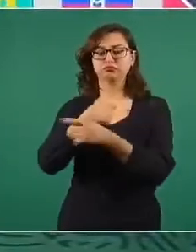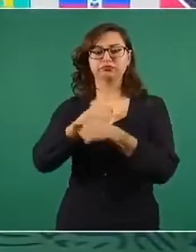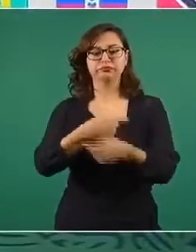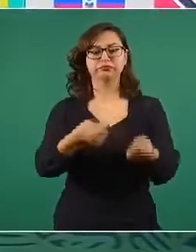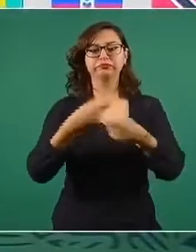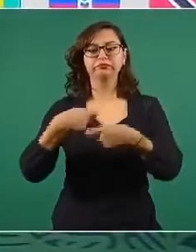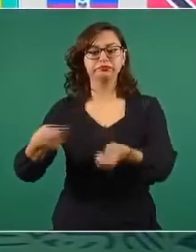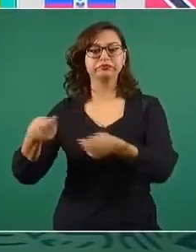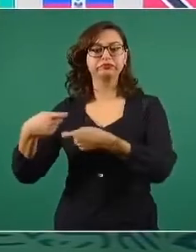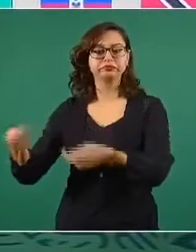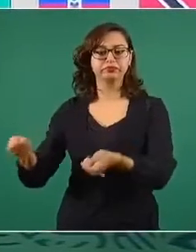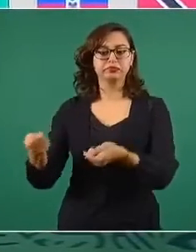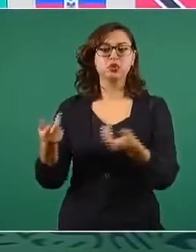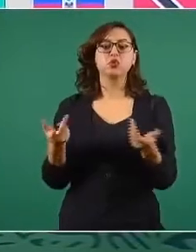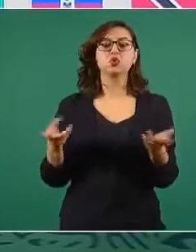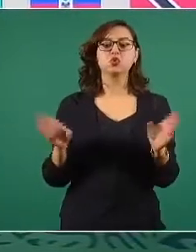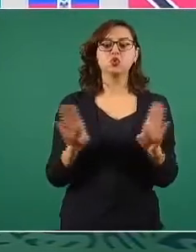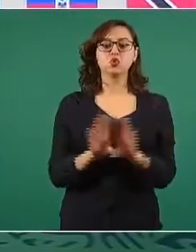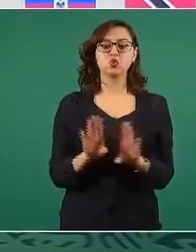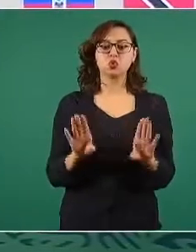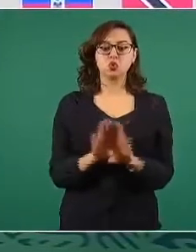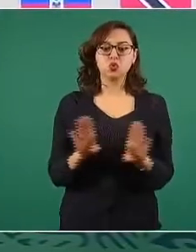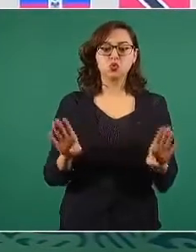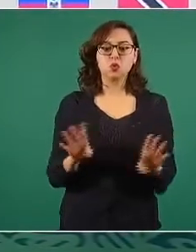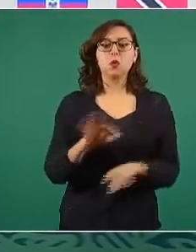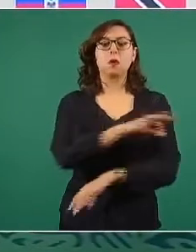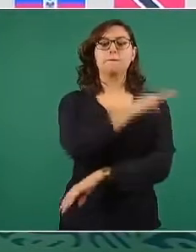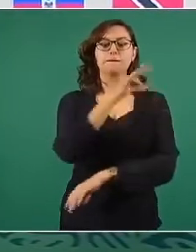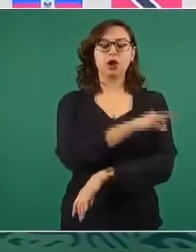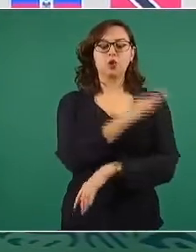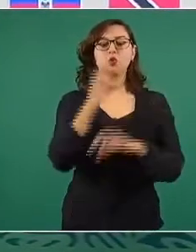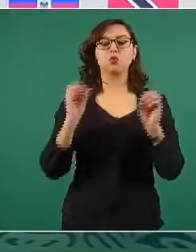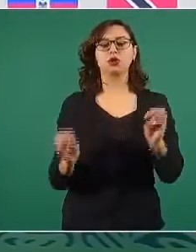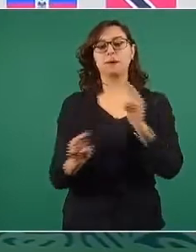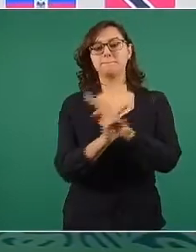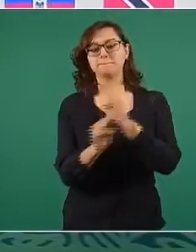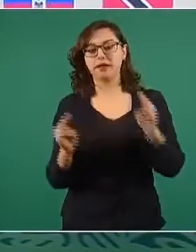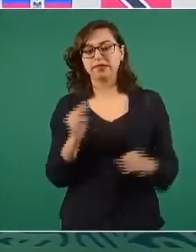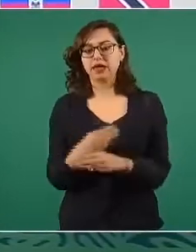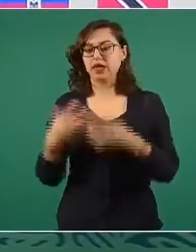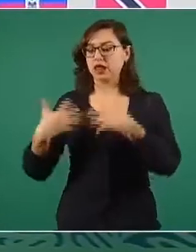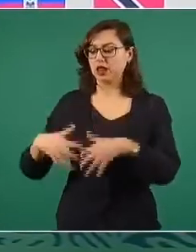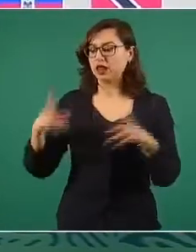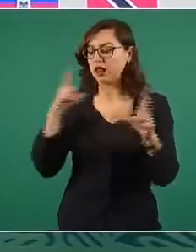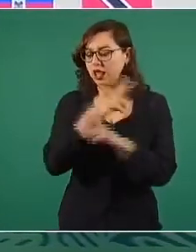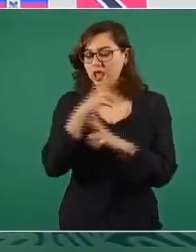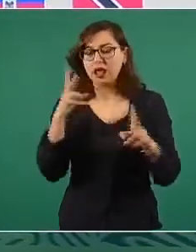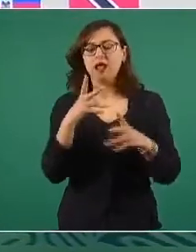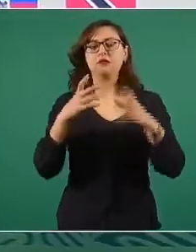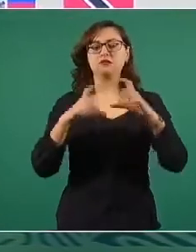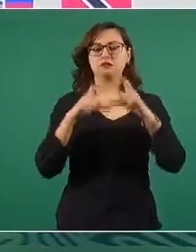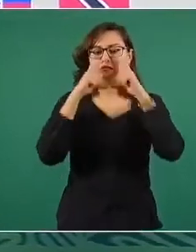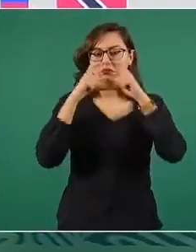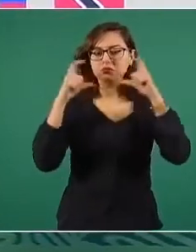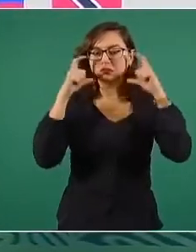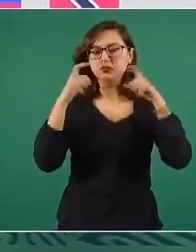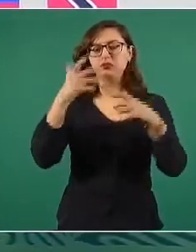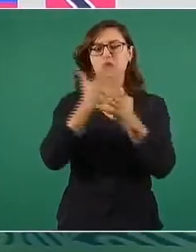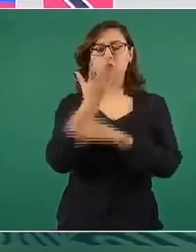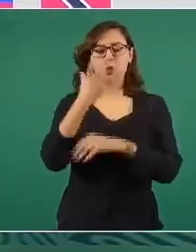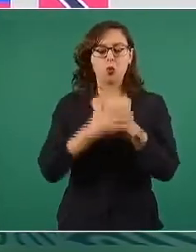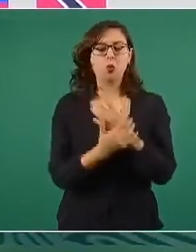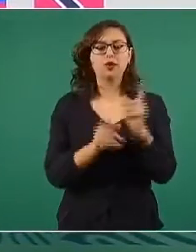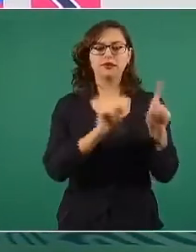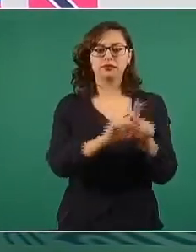sea enviándoles vacunas o enviándoles equipos, ventiladores, equipos de protección personal. Están